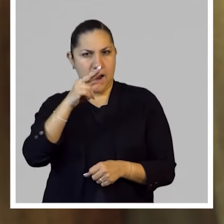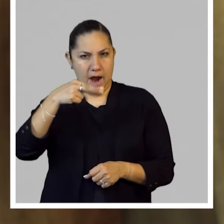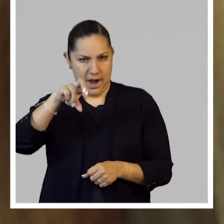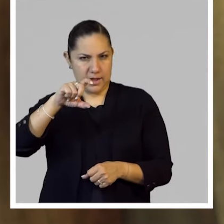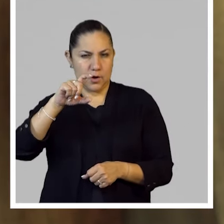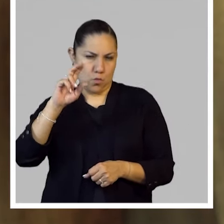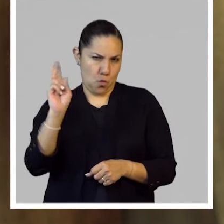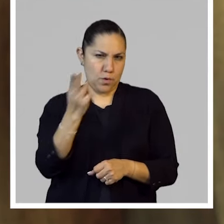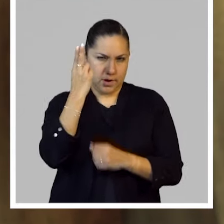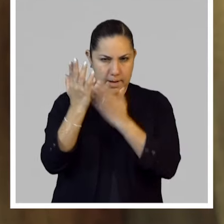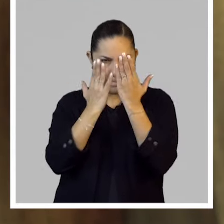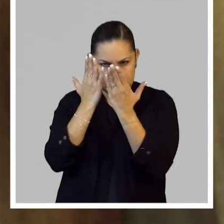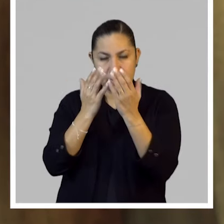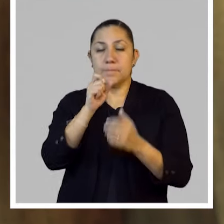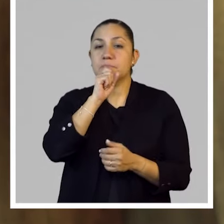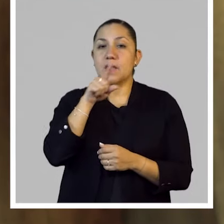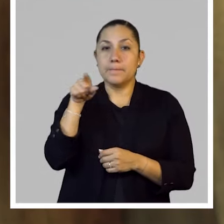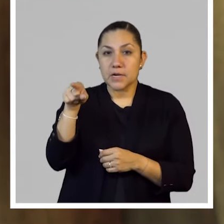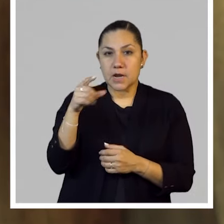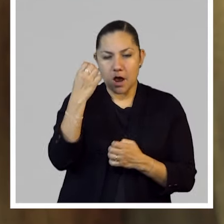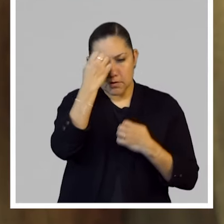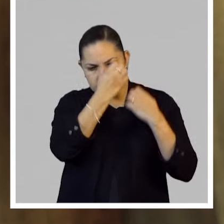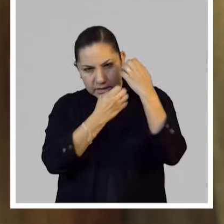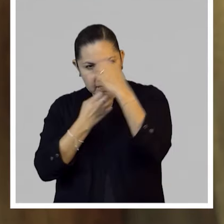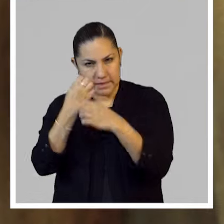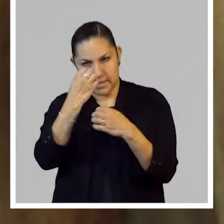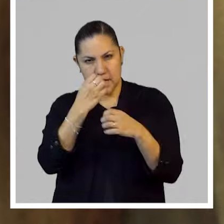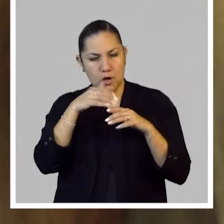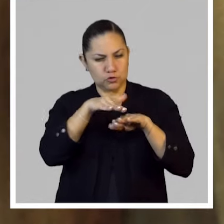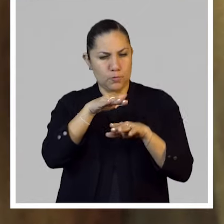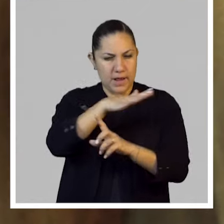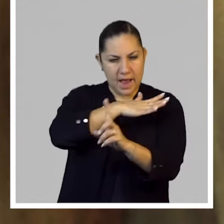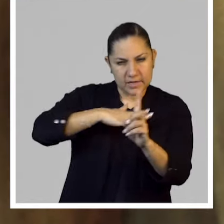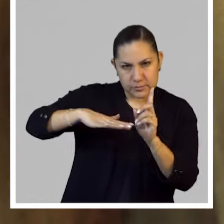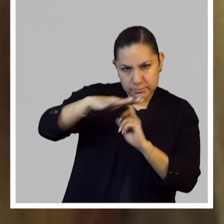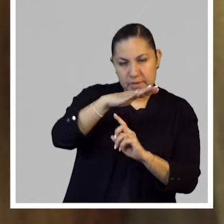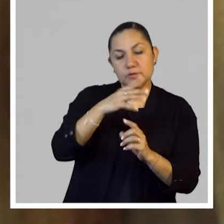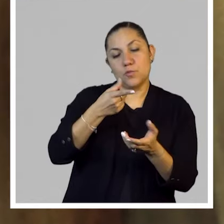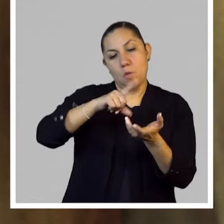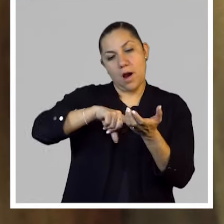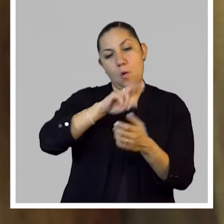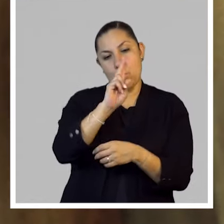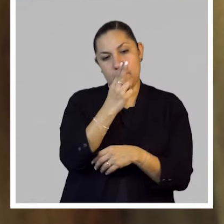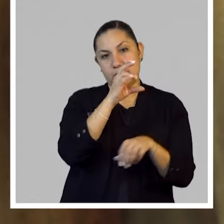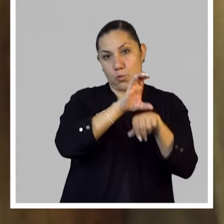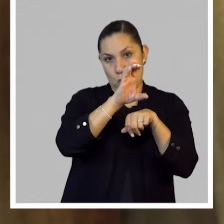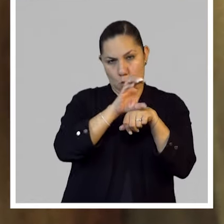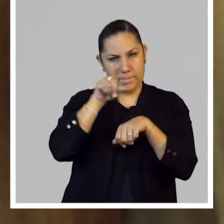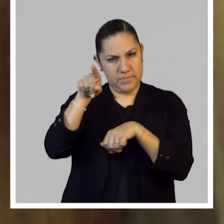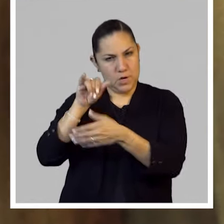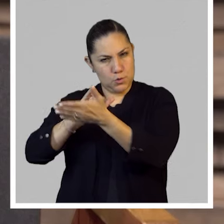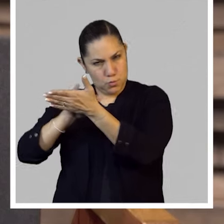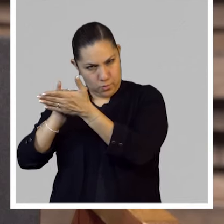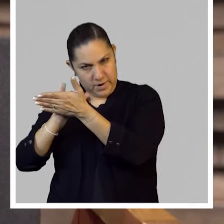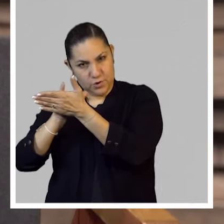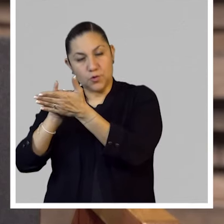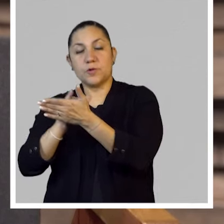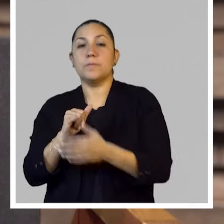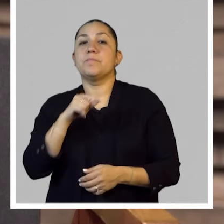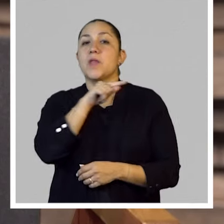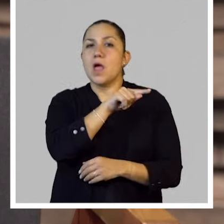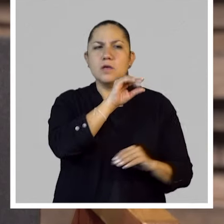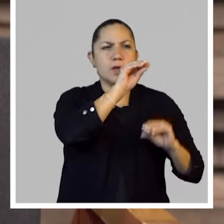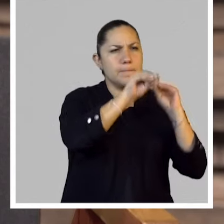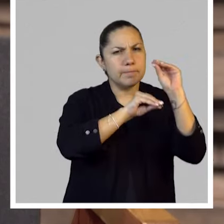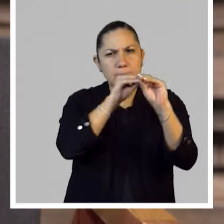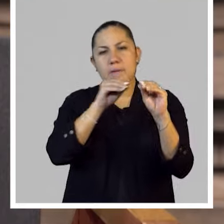y maestro en prácticas críticas conceptuales y curatoriales por la Universidad de Colombia en Nueva York. Su trabajo curatorial